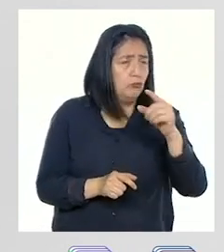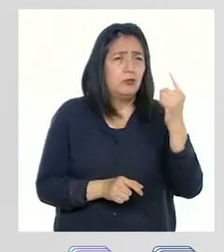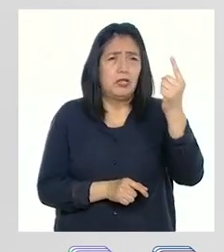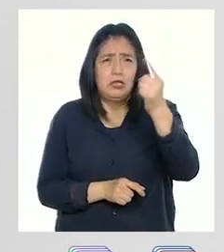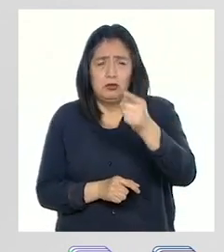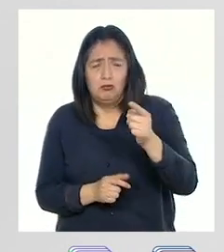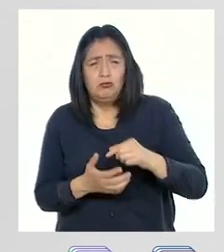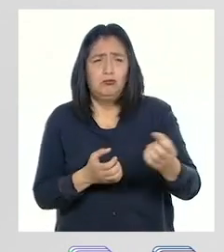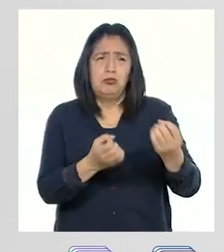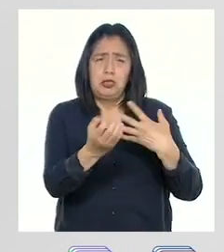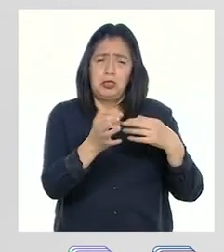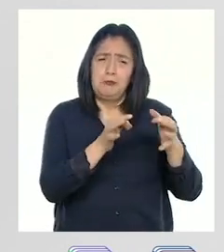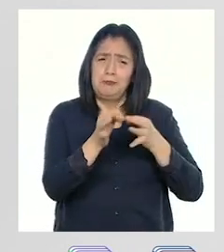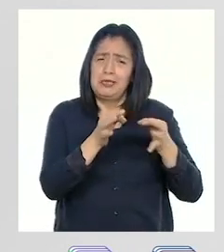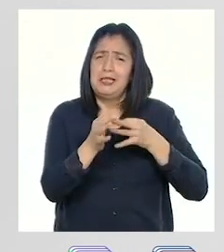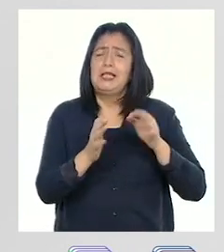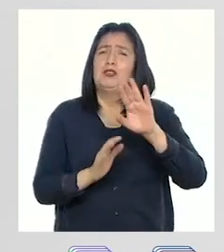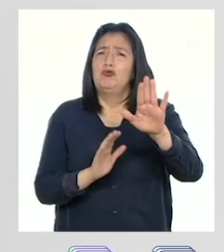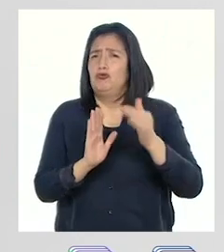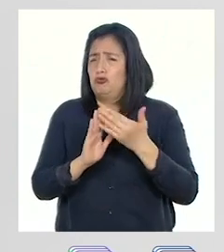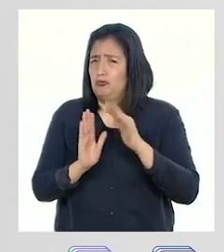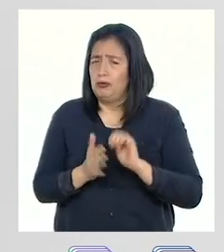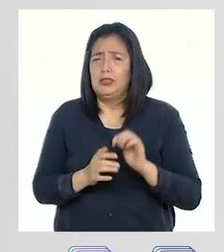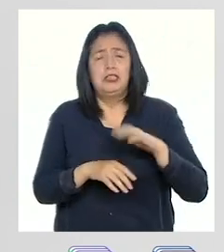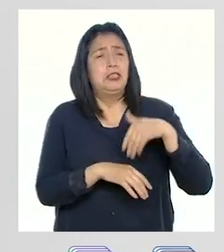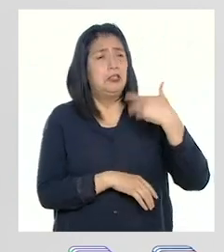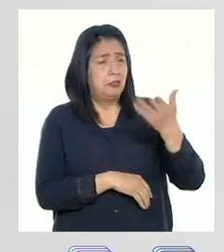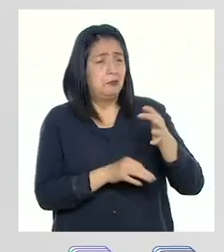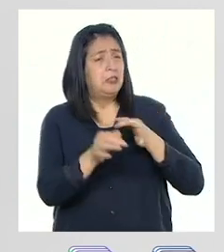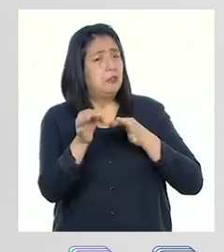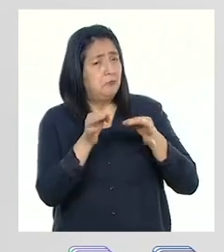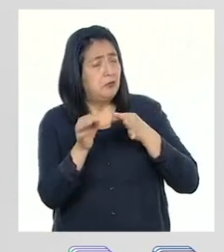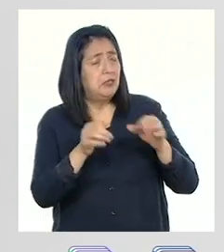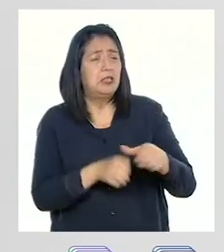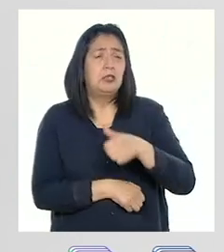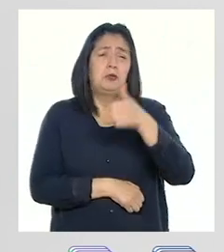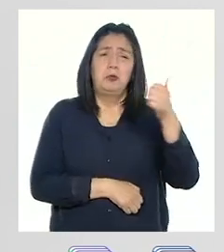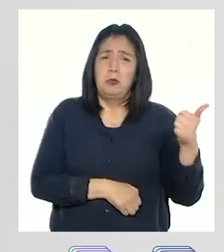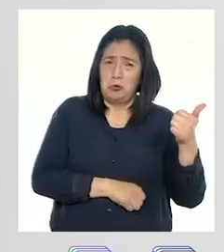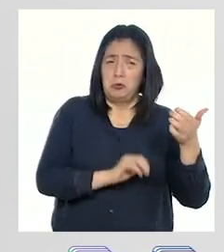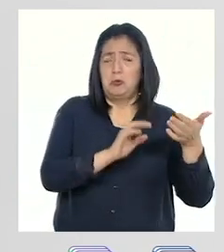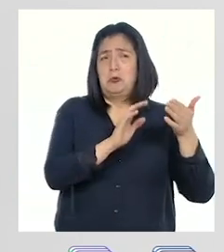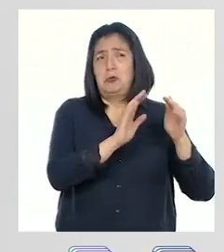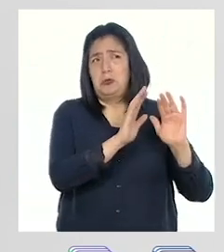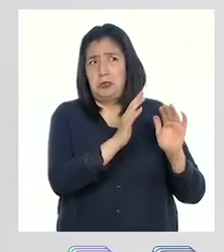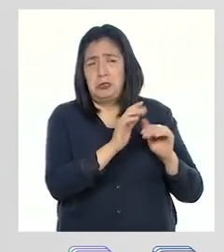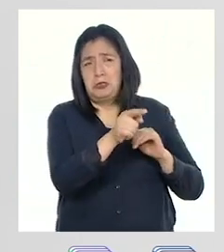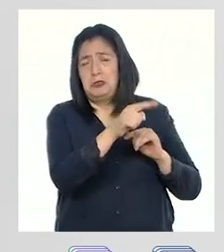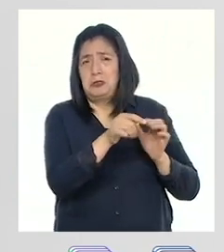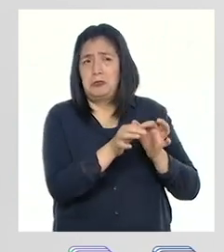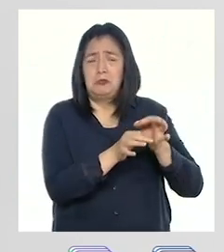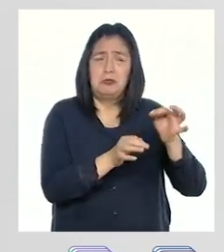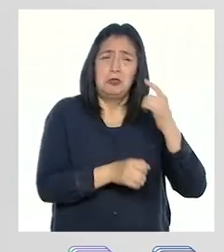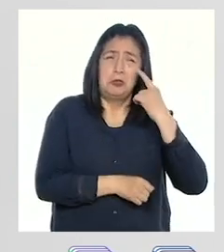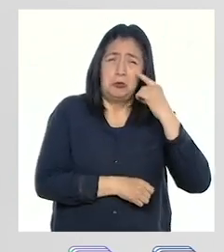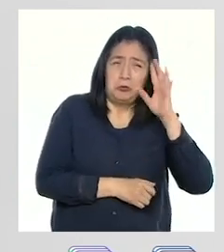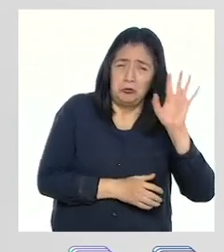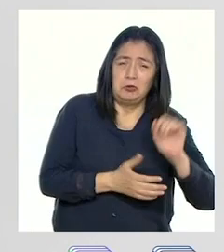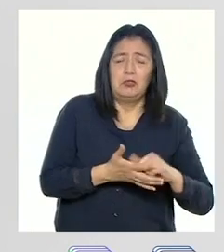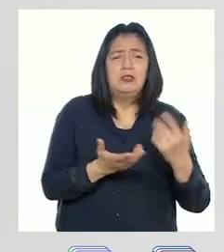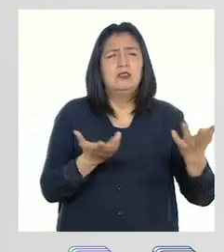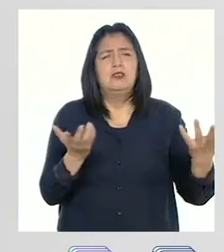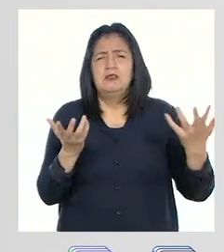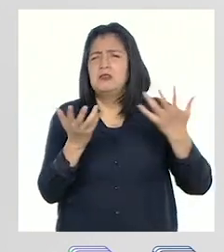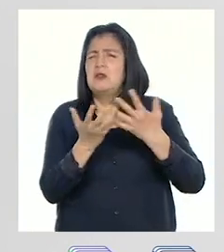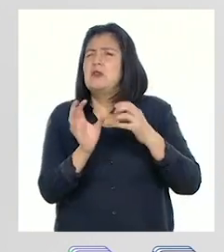ellos tenía que describir su localidad y luego también describir otras localidades que conocieran y relacionarlas